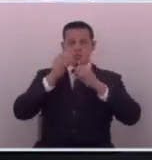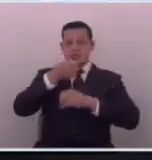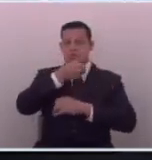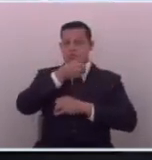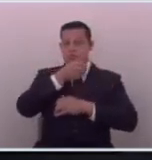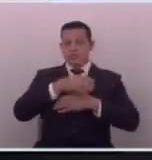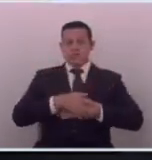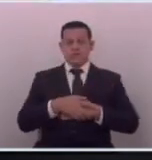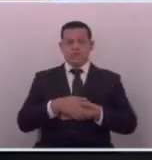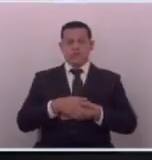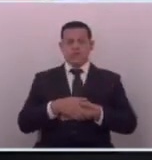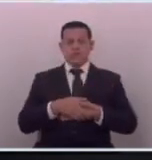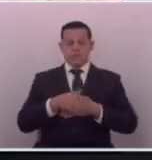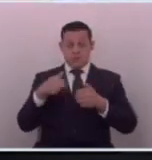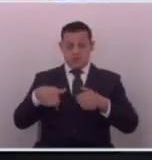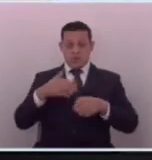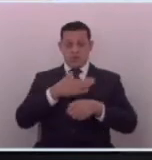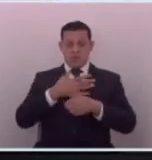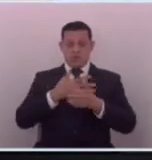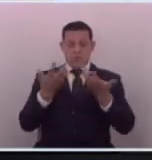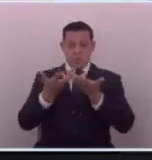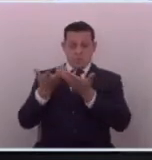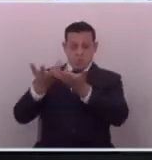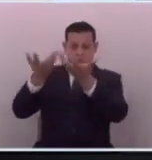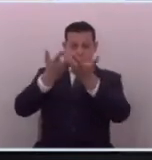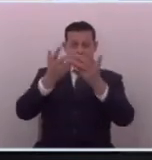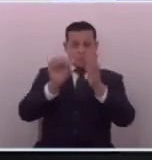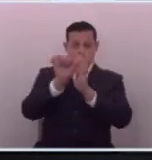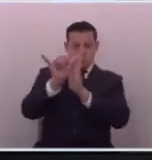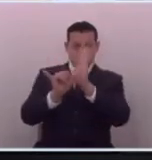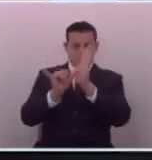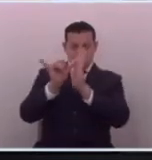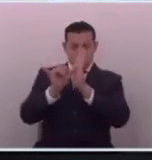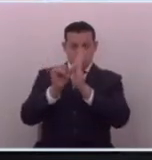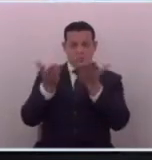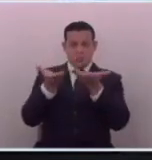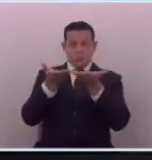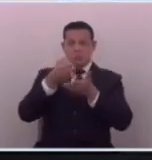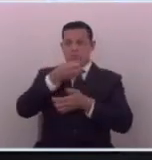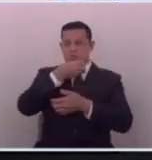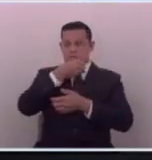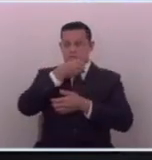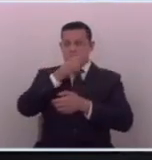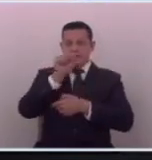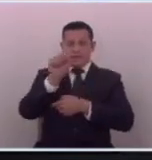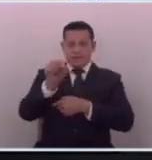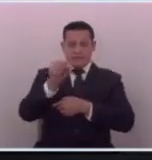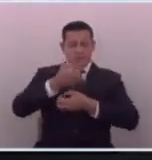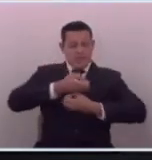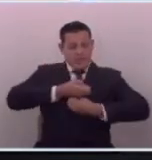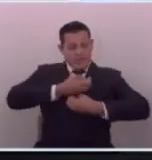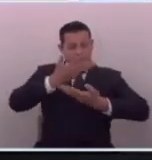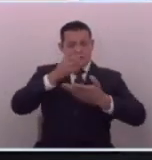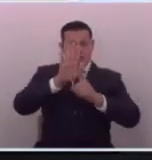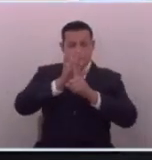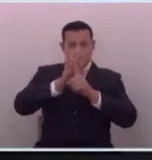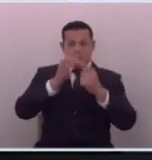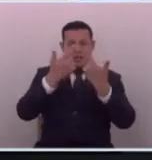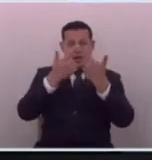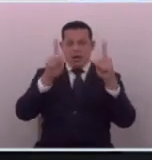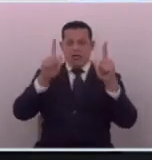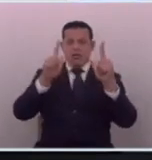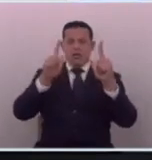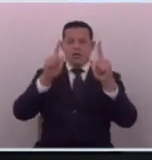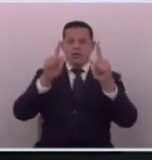bueno aquí tenemos compañeros youtubers y generadores de contenido que precisamente expresan su libre voluntad